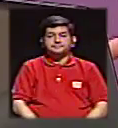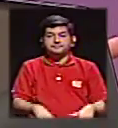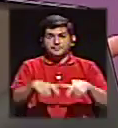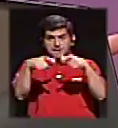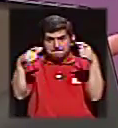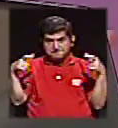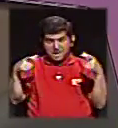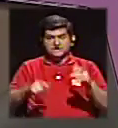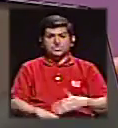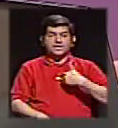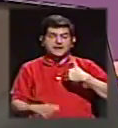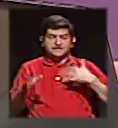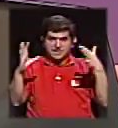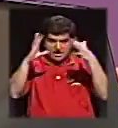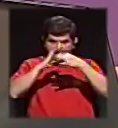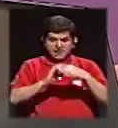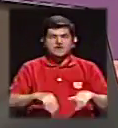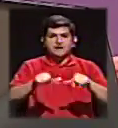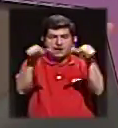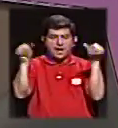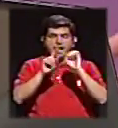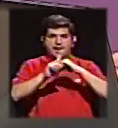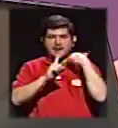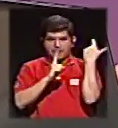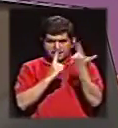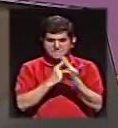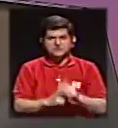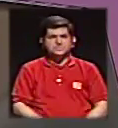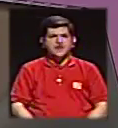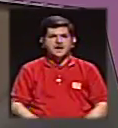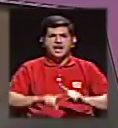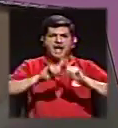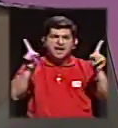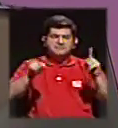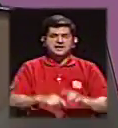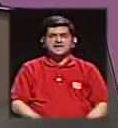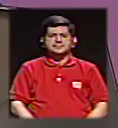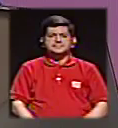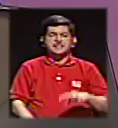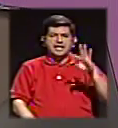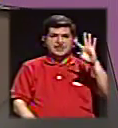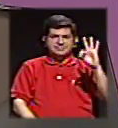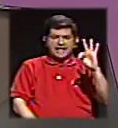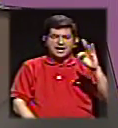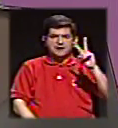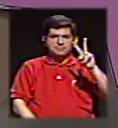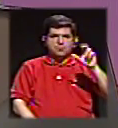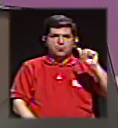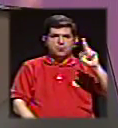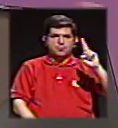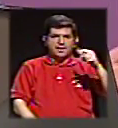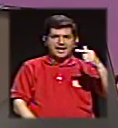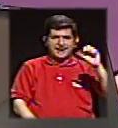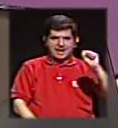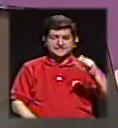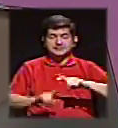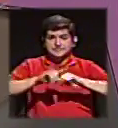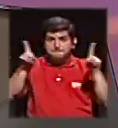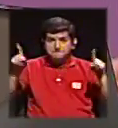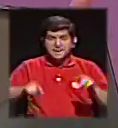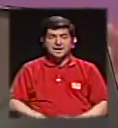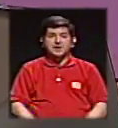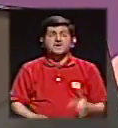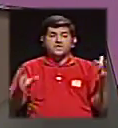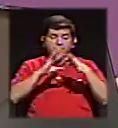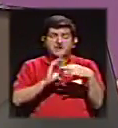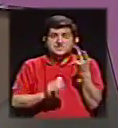mayoría tiene que ver con el sector social, excepto el caso de don Telmo Vargas, pero tienen que ver con